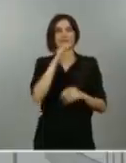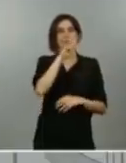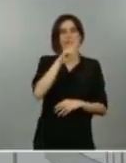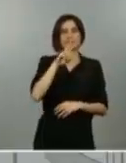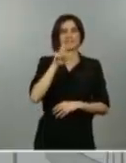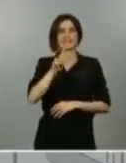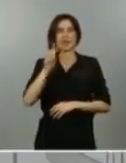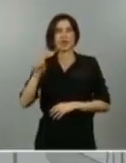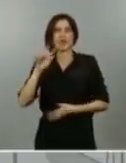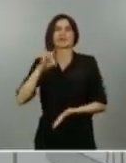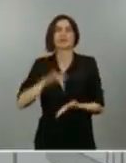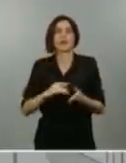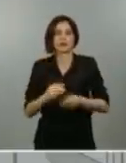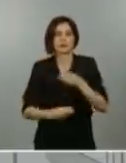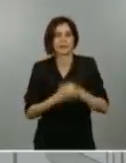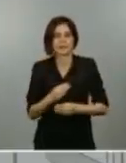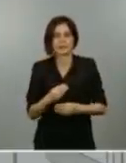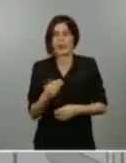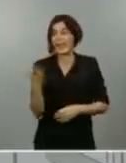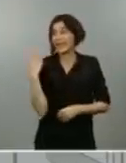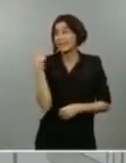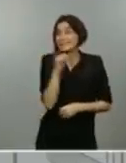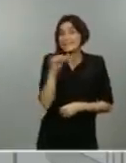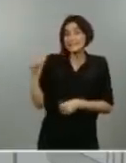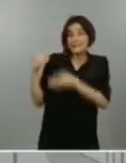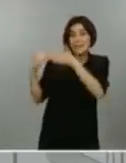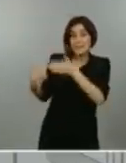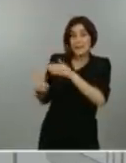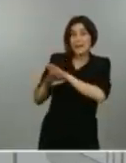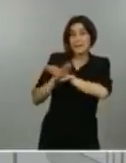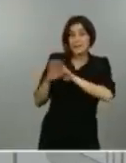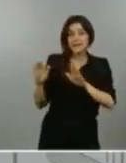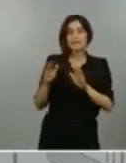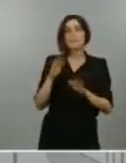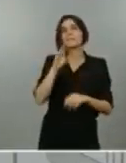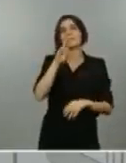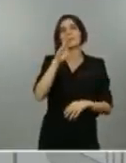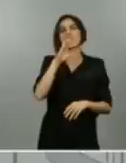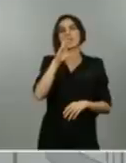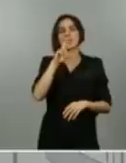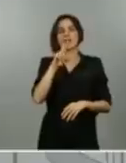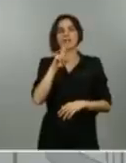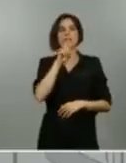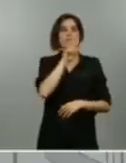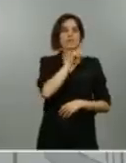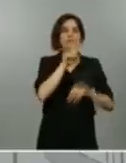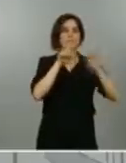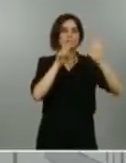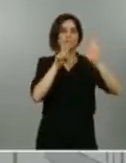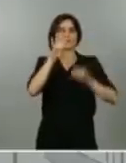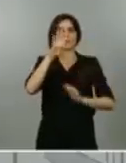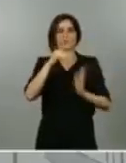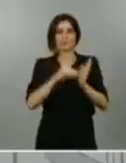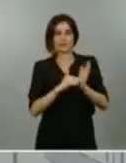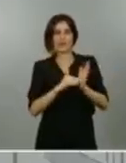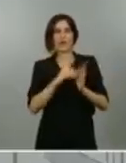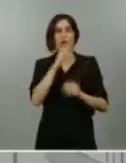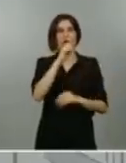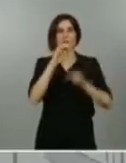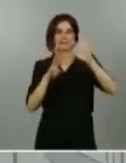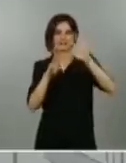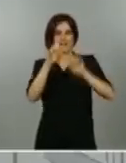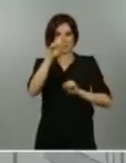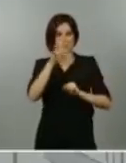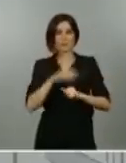Solamente en esta última semana se han realizado de PCRs doscientos setenta y cuatro mil ochenta y uno. El número de test de anticuerpos